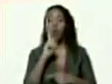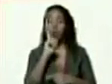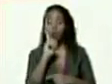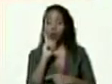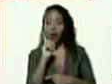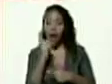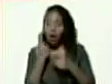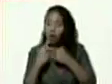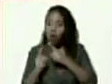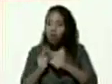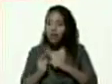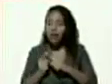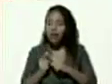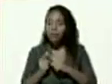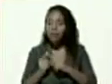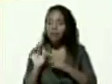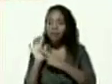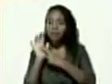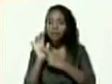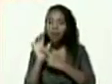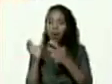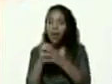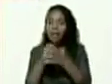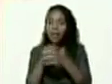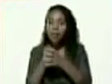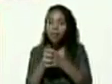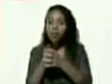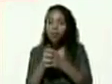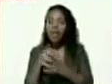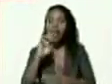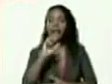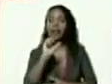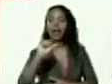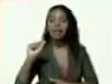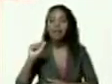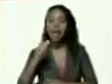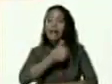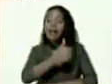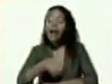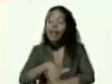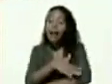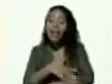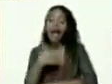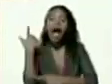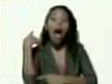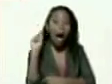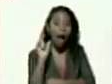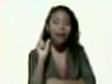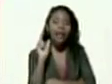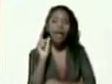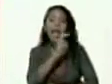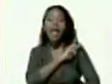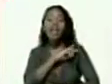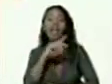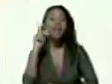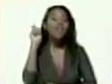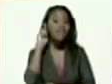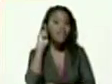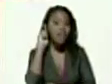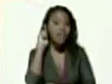equipos de la RAS que en cada calle hay un jefe o jefa en cada comunidad hay un jefa